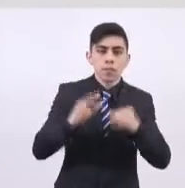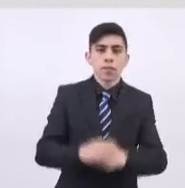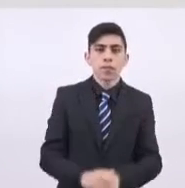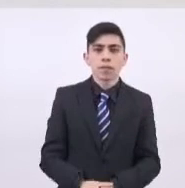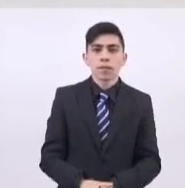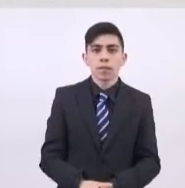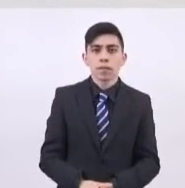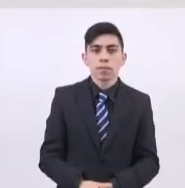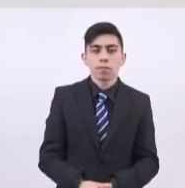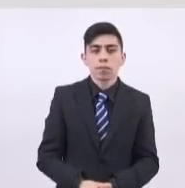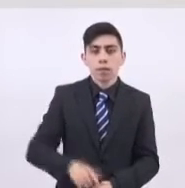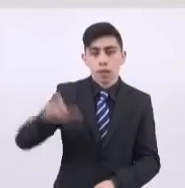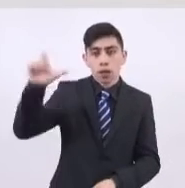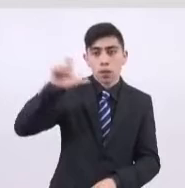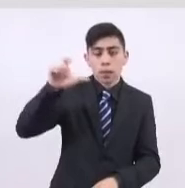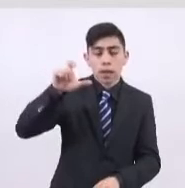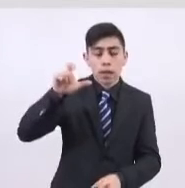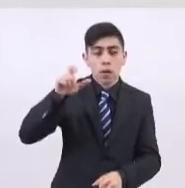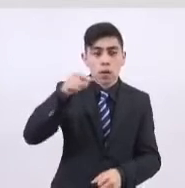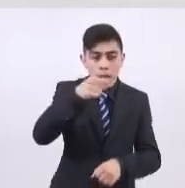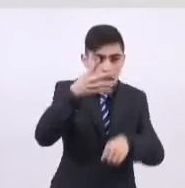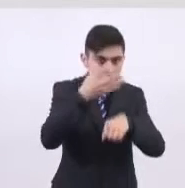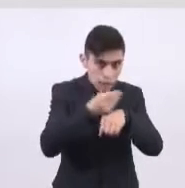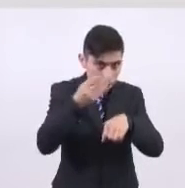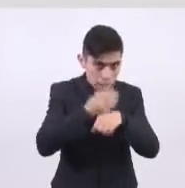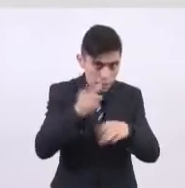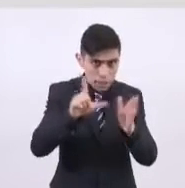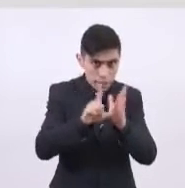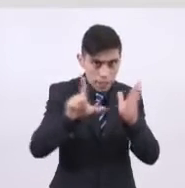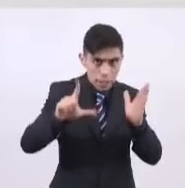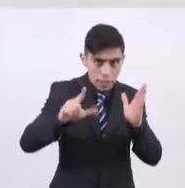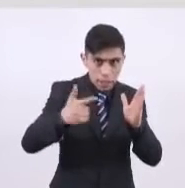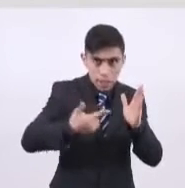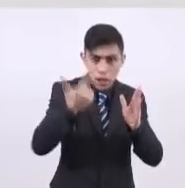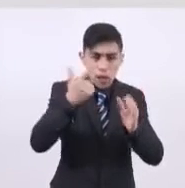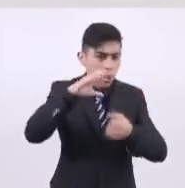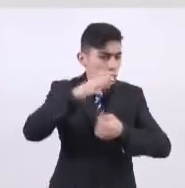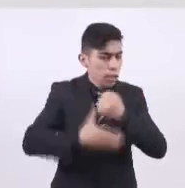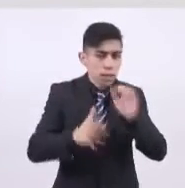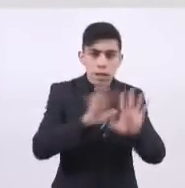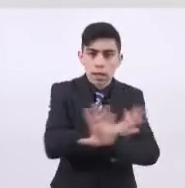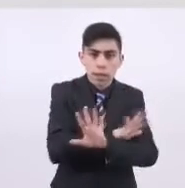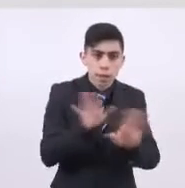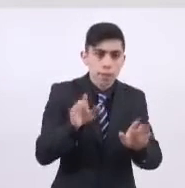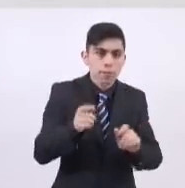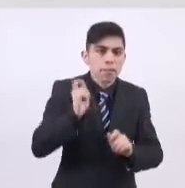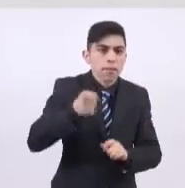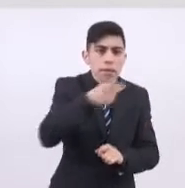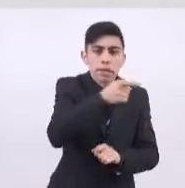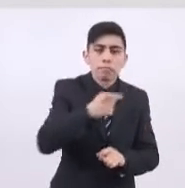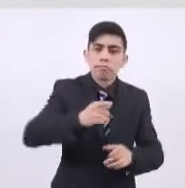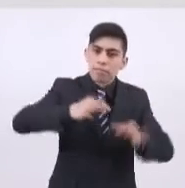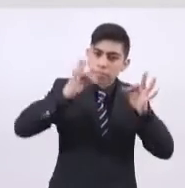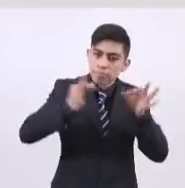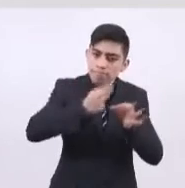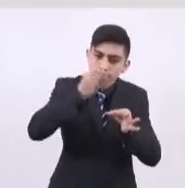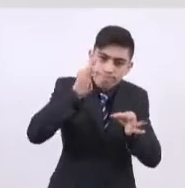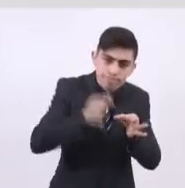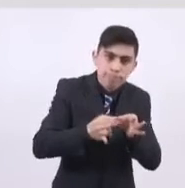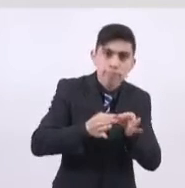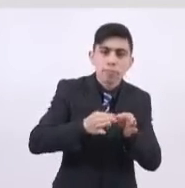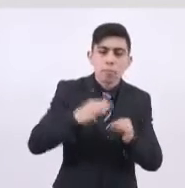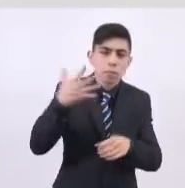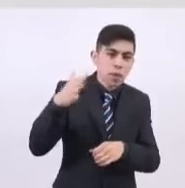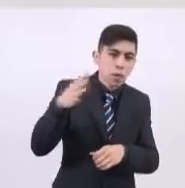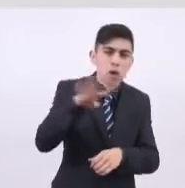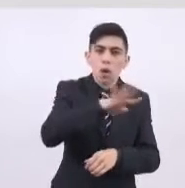trabajos de rehabilitación de la línea 12, garantizaremos una operación eficiente y segura para los cerca de